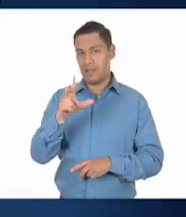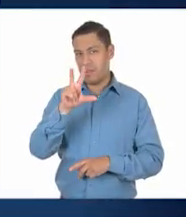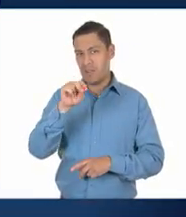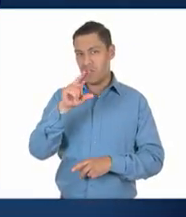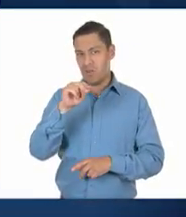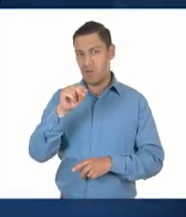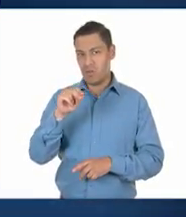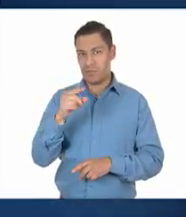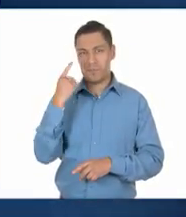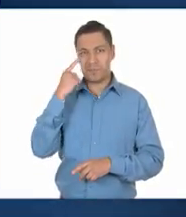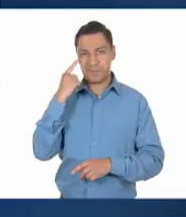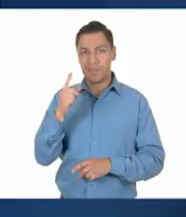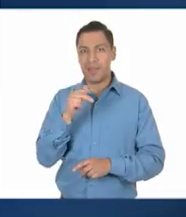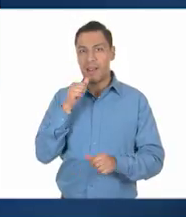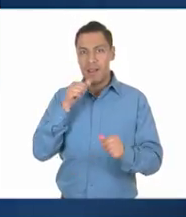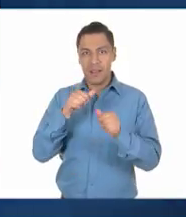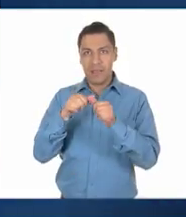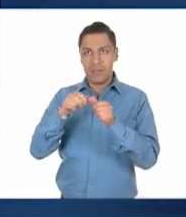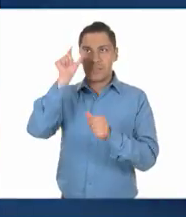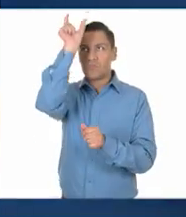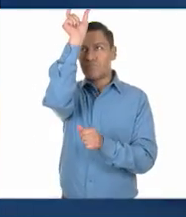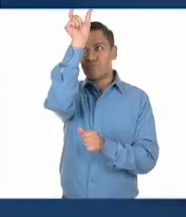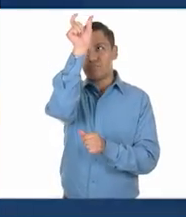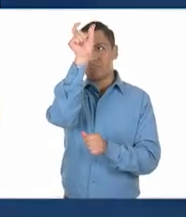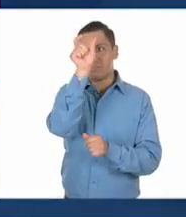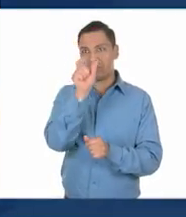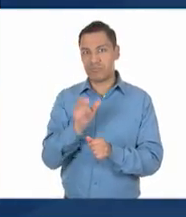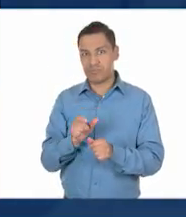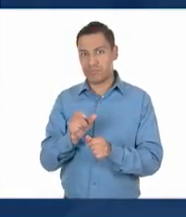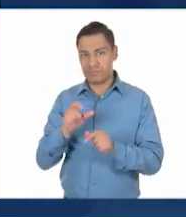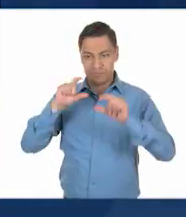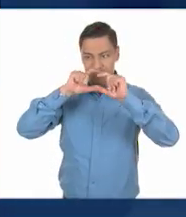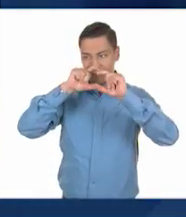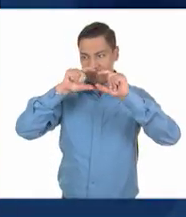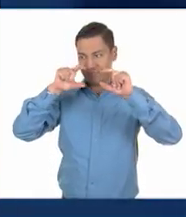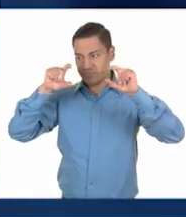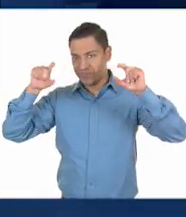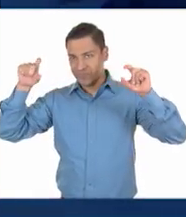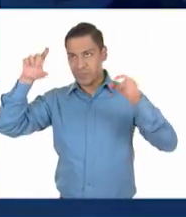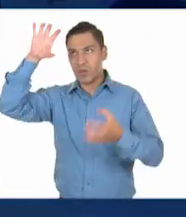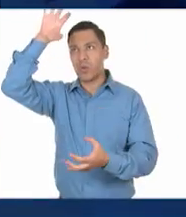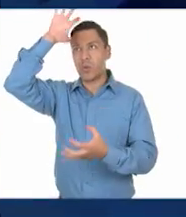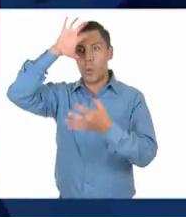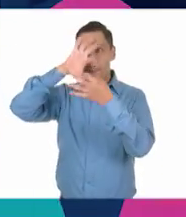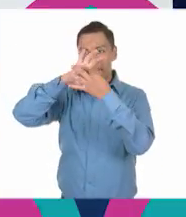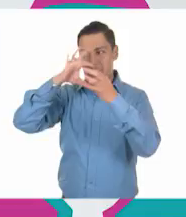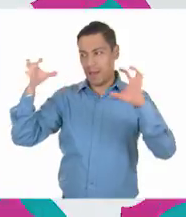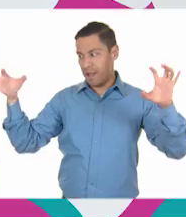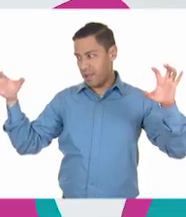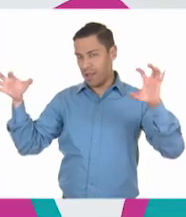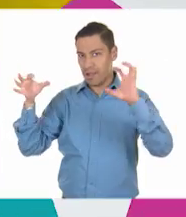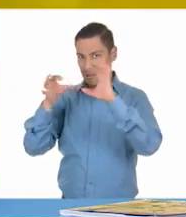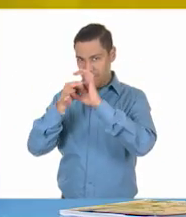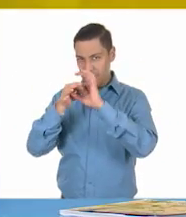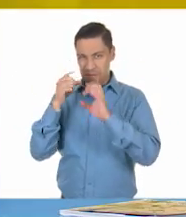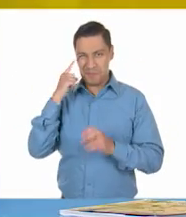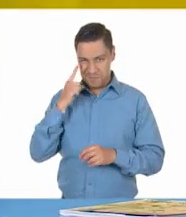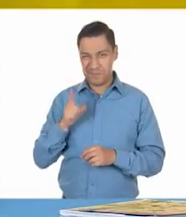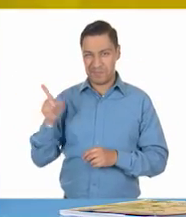crucigrama. ¿Qué les parece? ¡Qué bien! Porque me gustan mucho los crucigramas. A también. Perfecto. Pues vamos a empezar entonces.